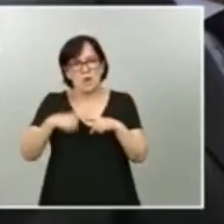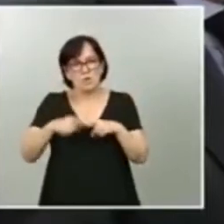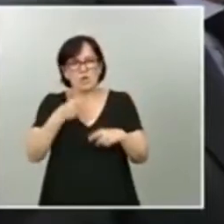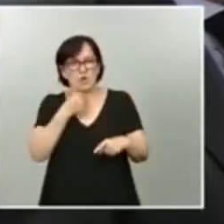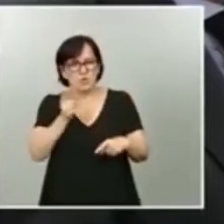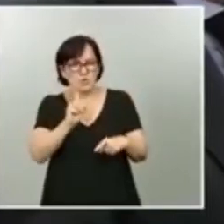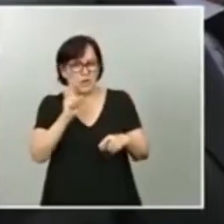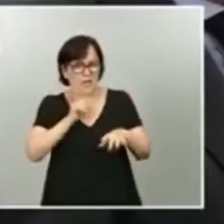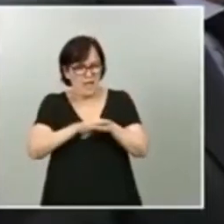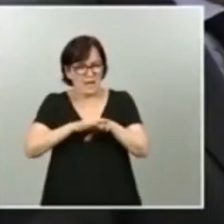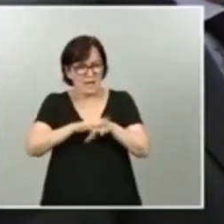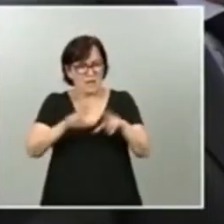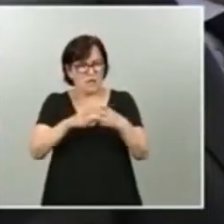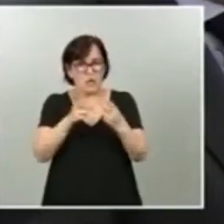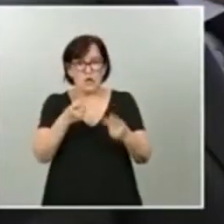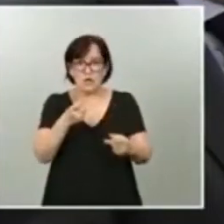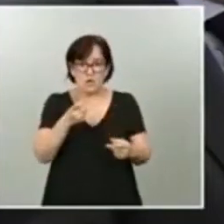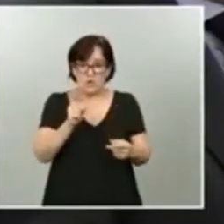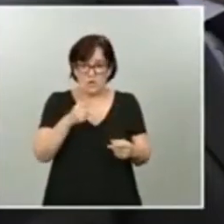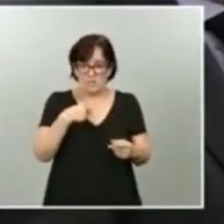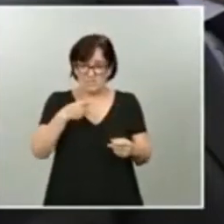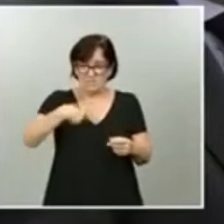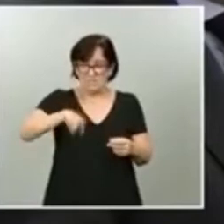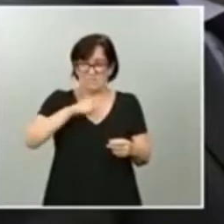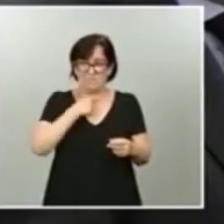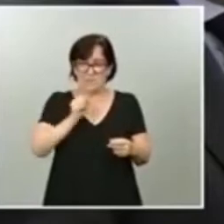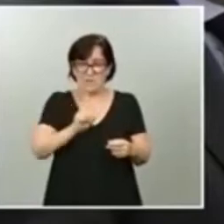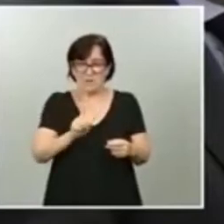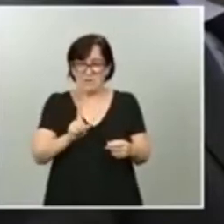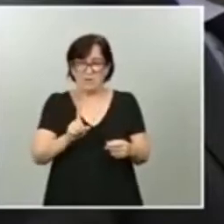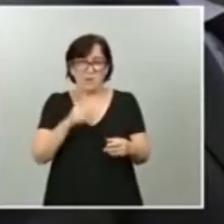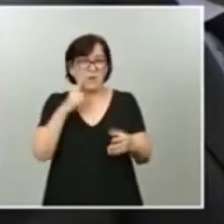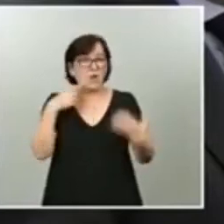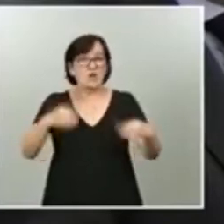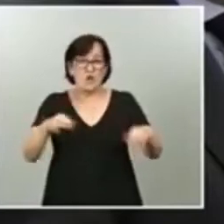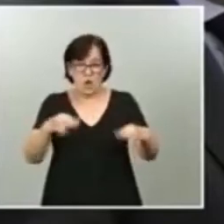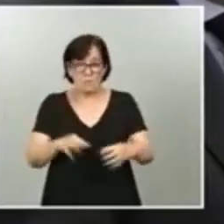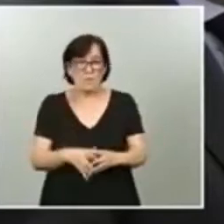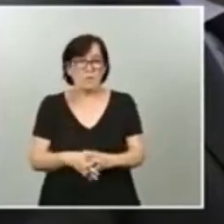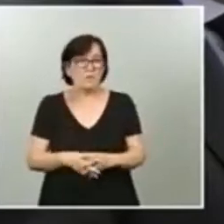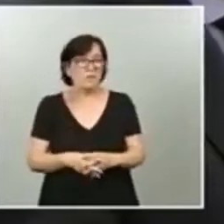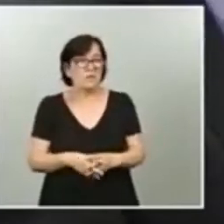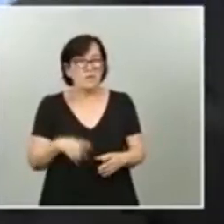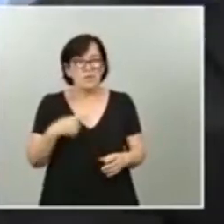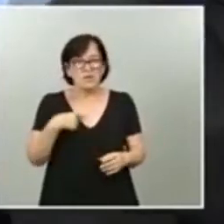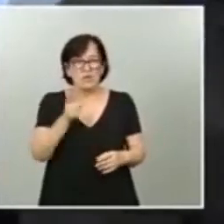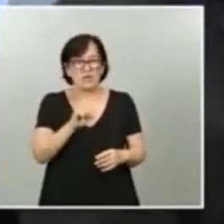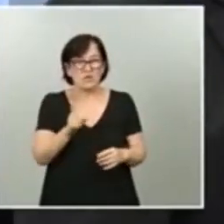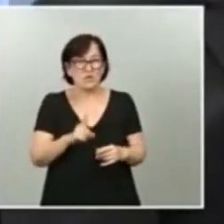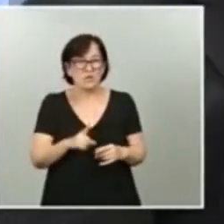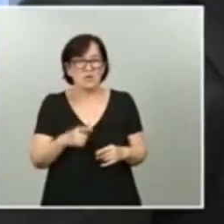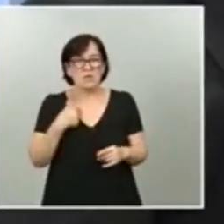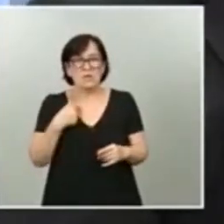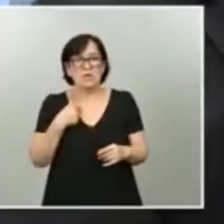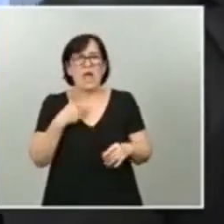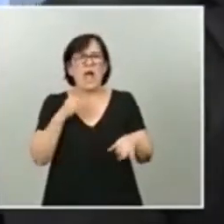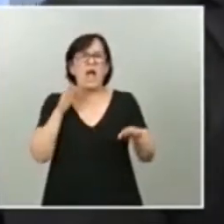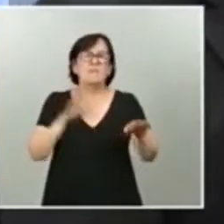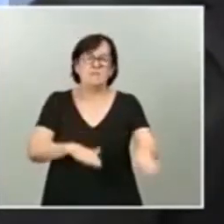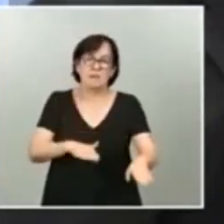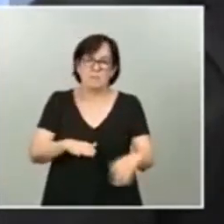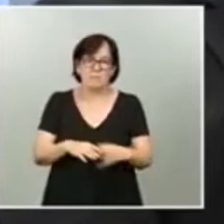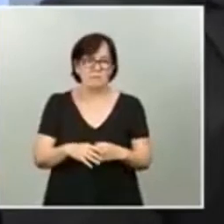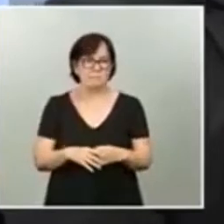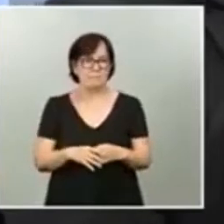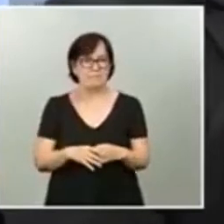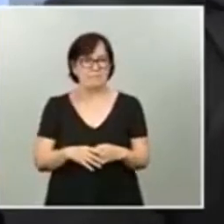sociales y que no nos gustan a nadie, también son normales y yo no sería partidario de que eso se